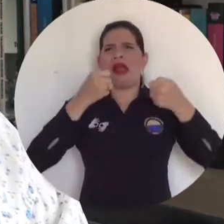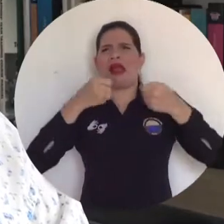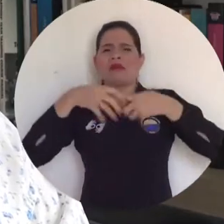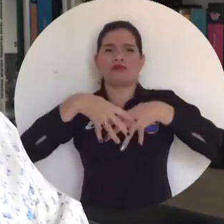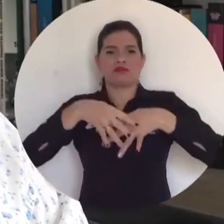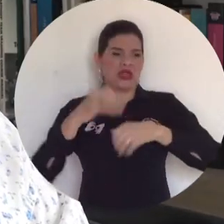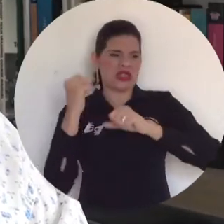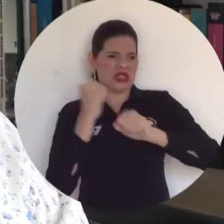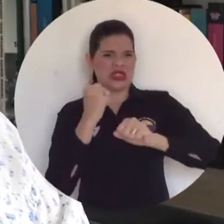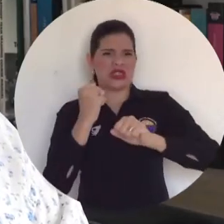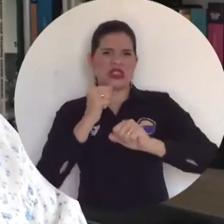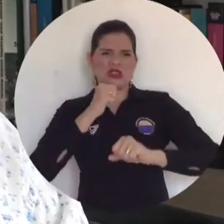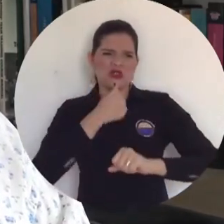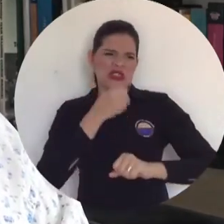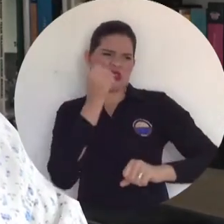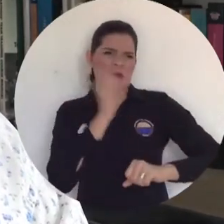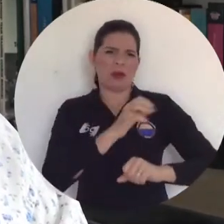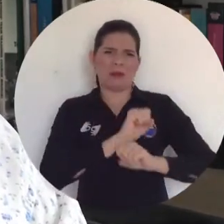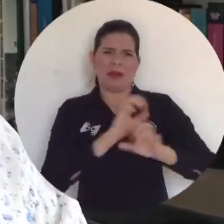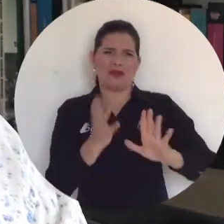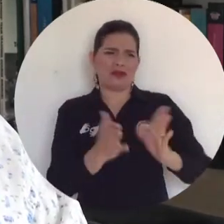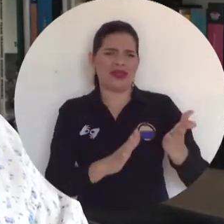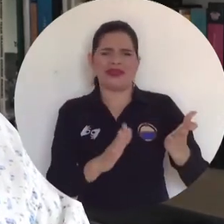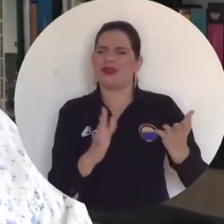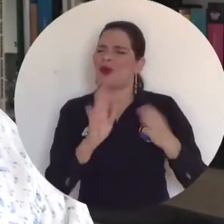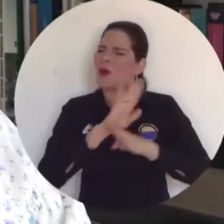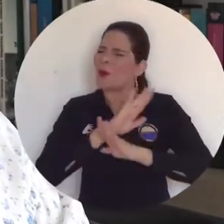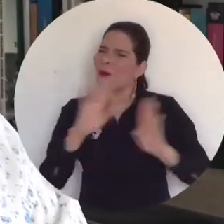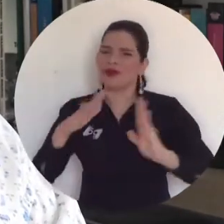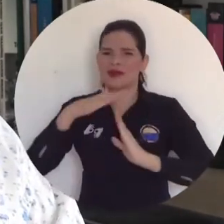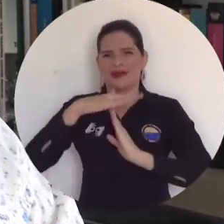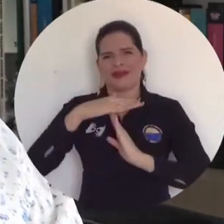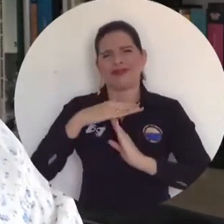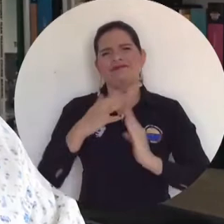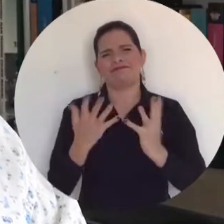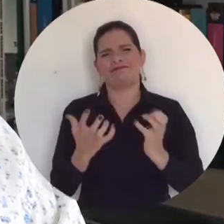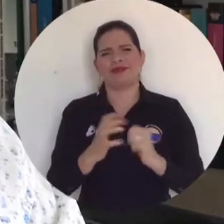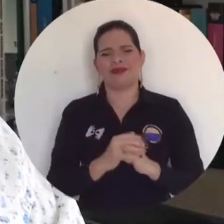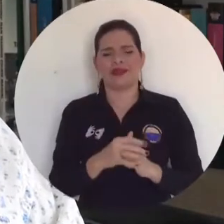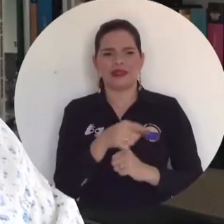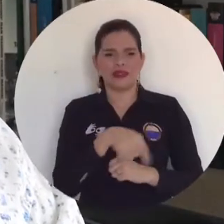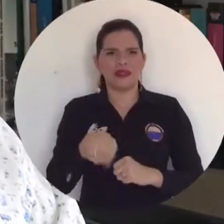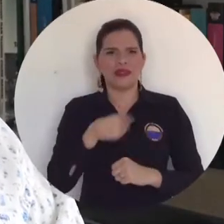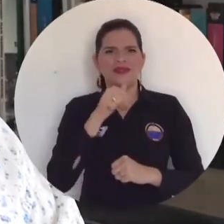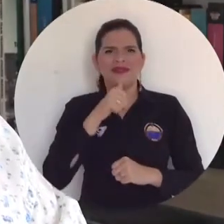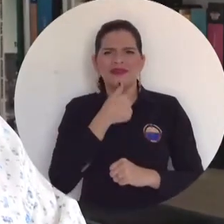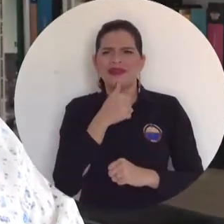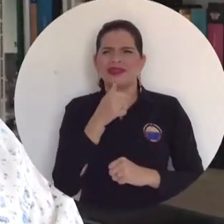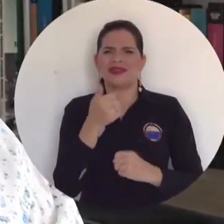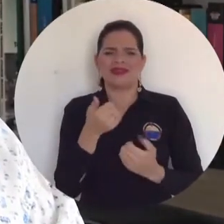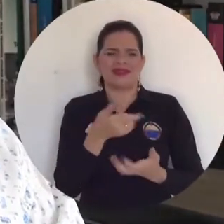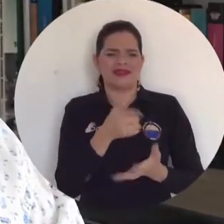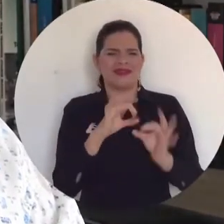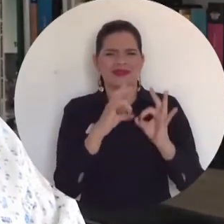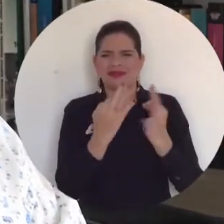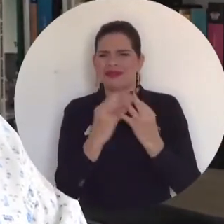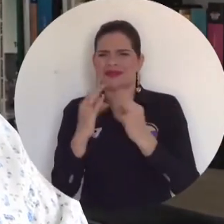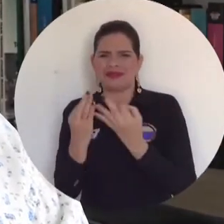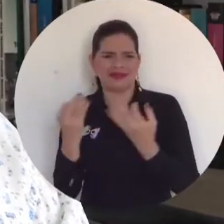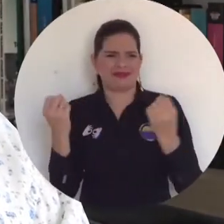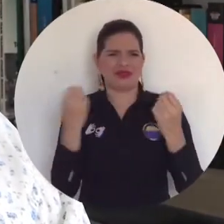ya han sufrido lo que han sufrido sigan sufriendo más profundamente por una violencia que no tiene ningún sentido.